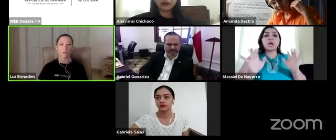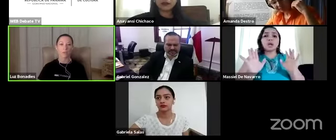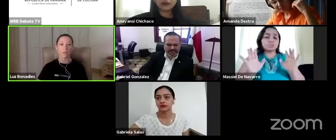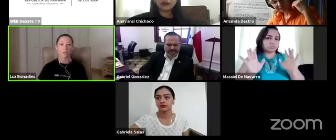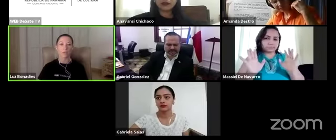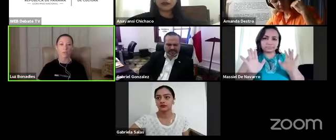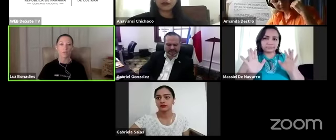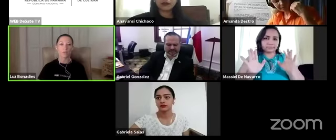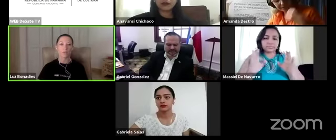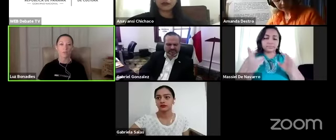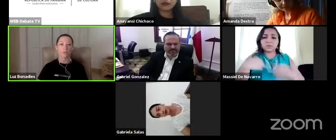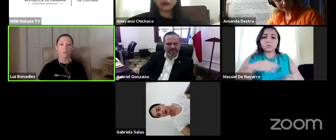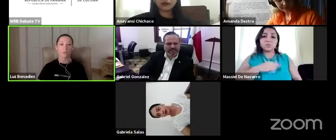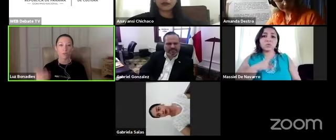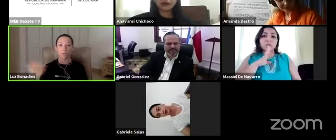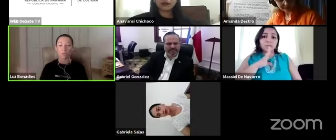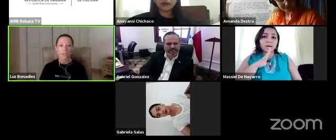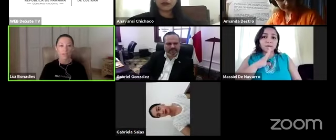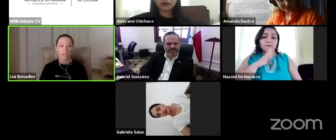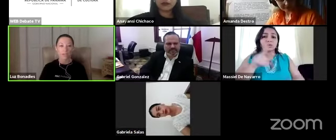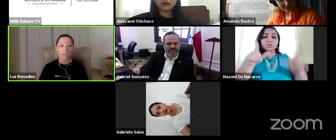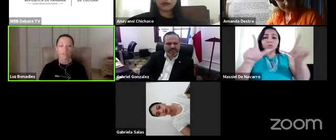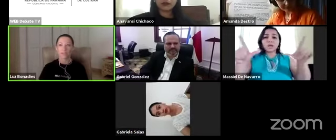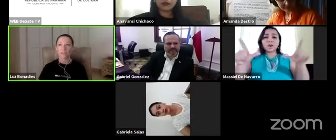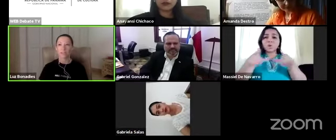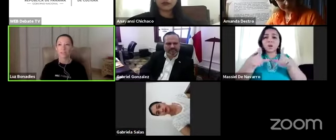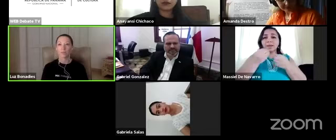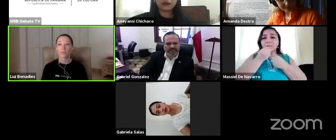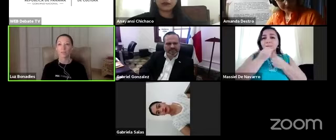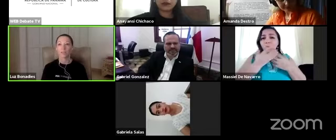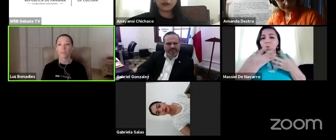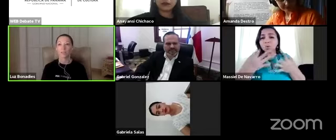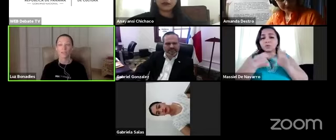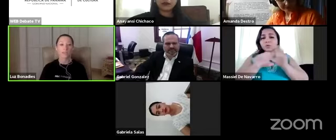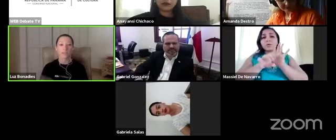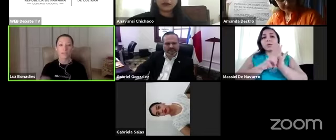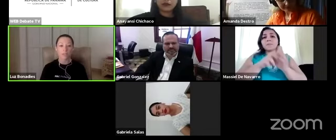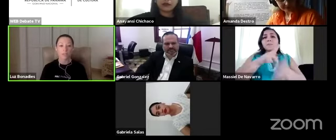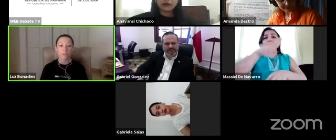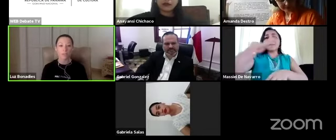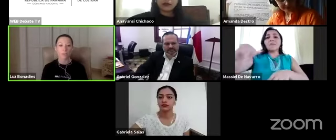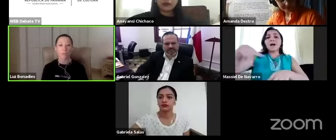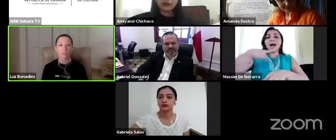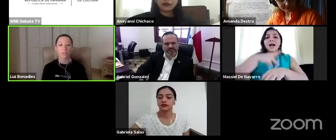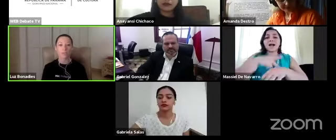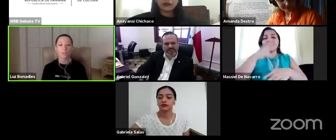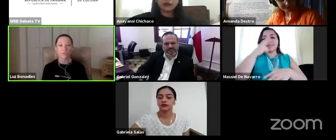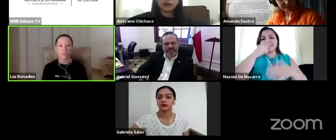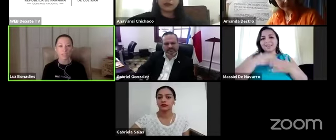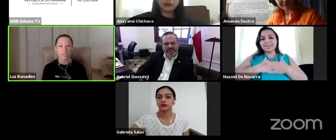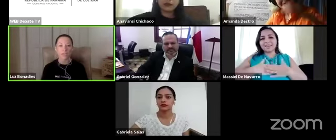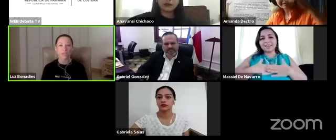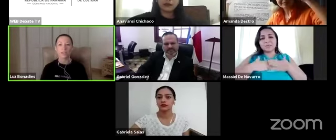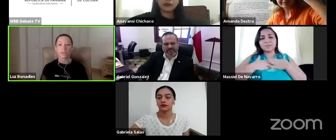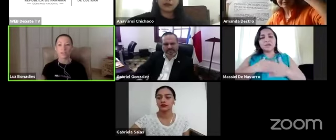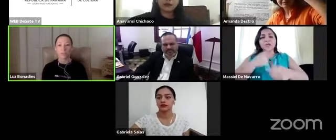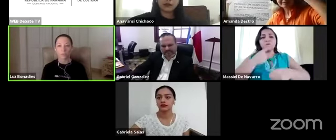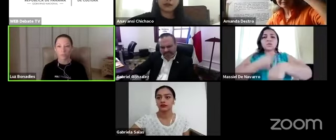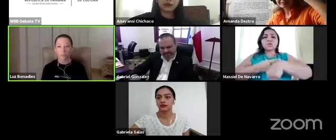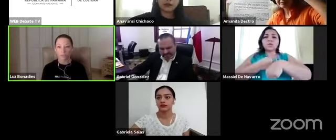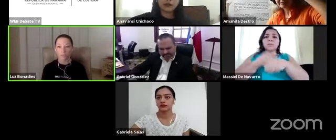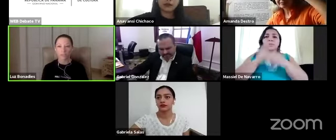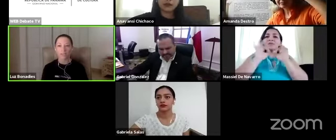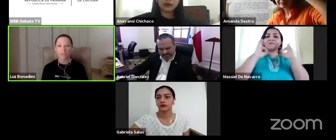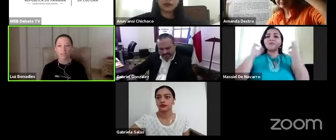estamos hablando de lugares públicos como parques estamos hablando de entretenimiento estamos hablando de tiempo en familia de